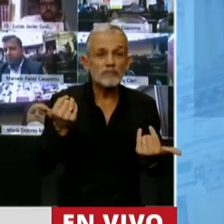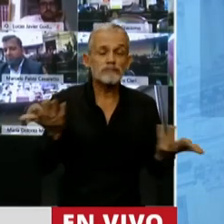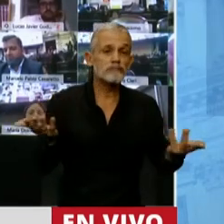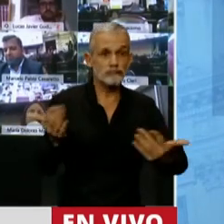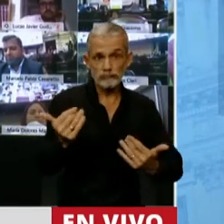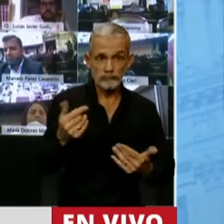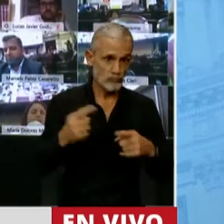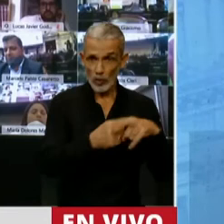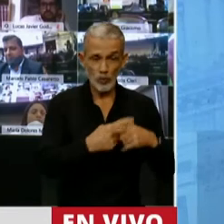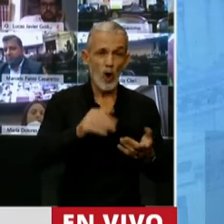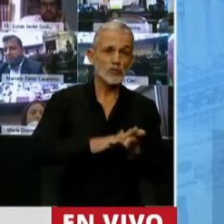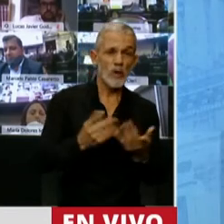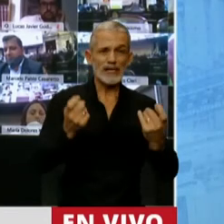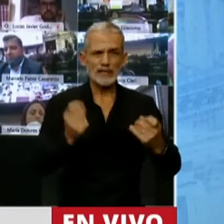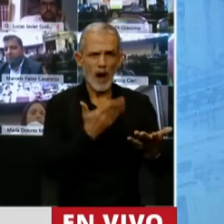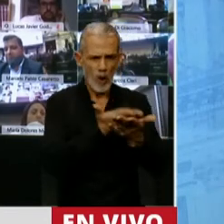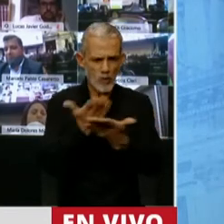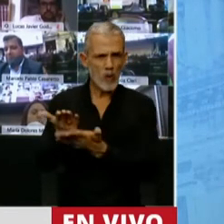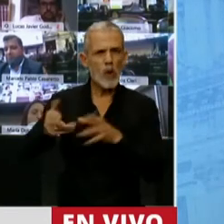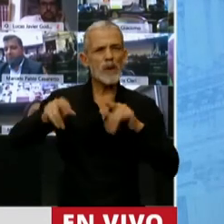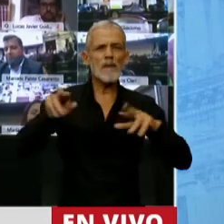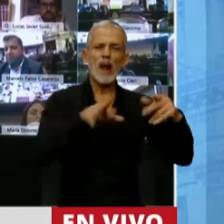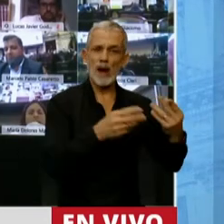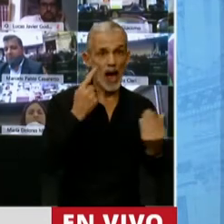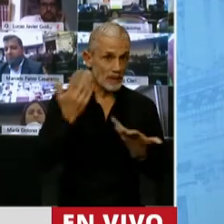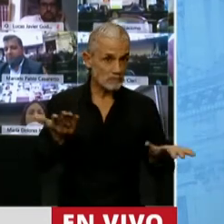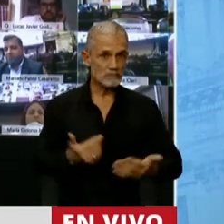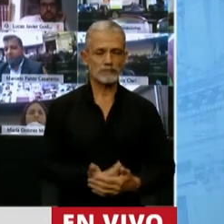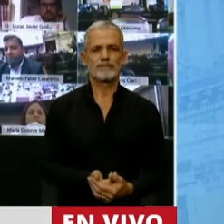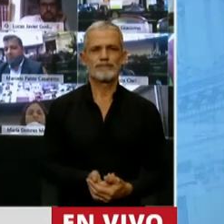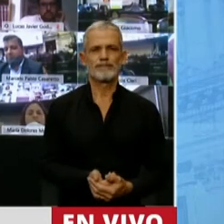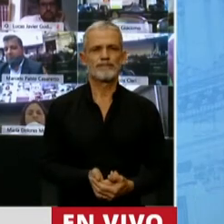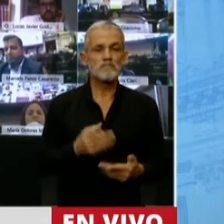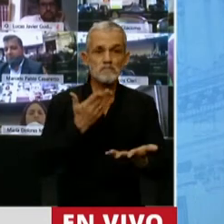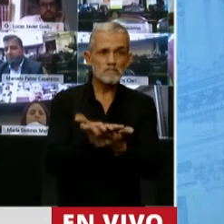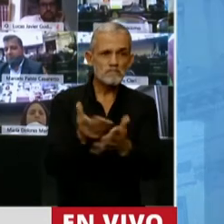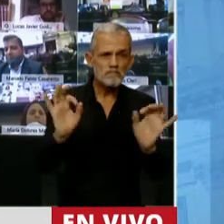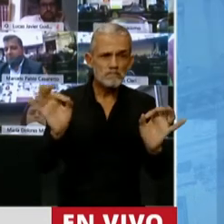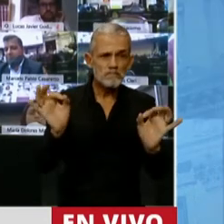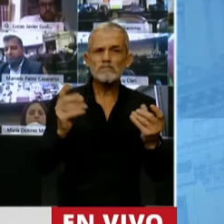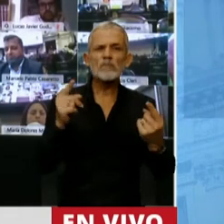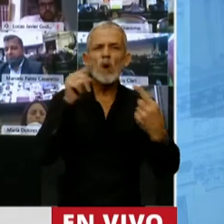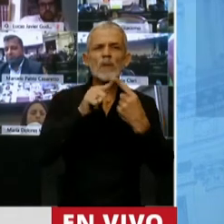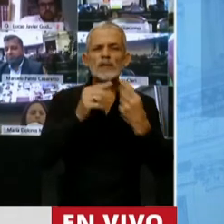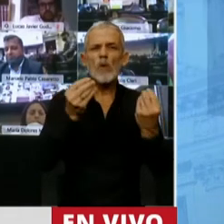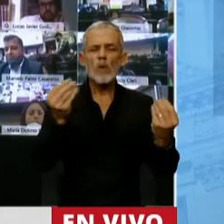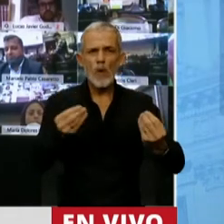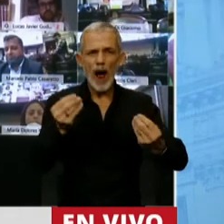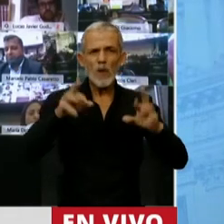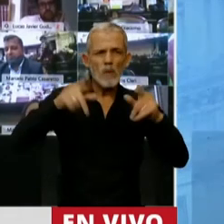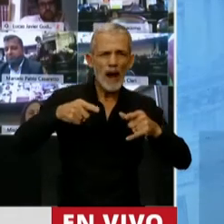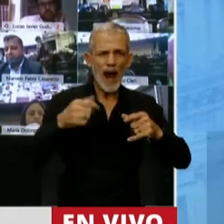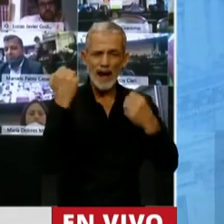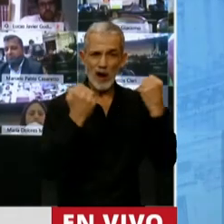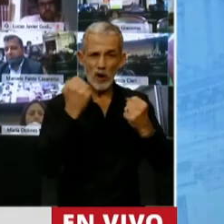tanto que se ha discutido sobre la necesidad de presentar planes económicos. Como no se plantea un horizonte alternativo, un plan